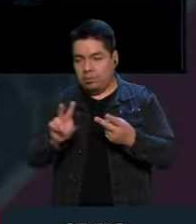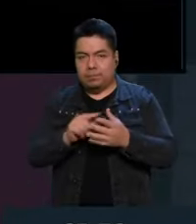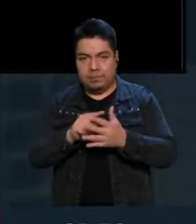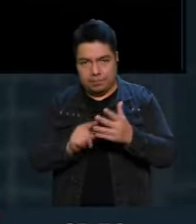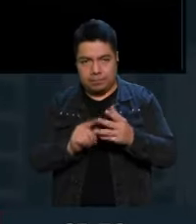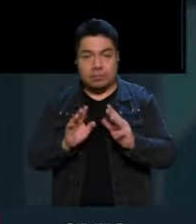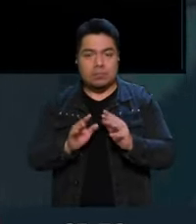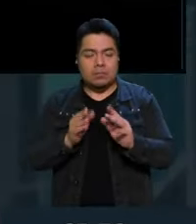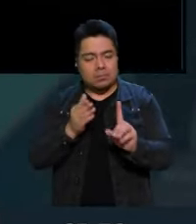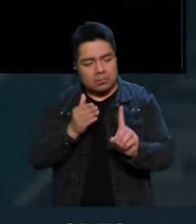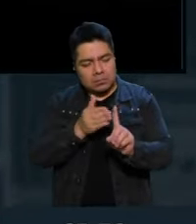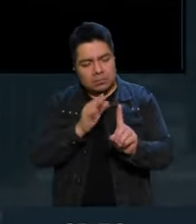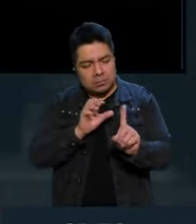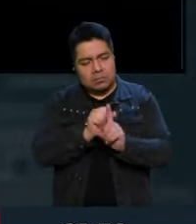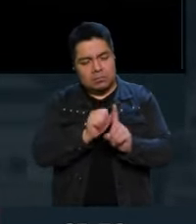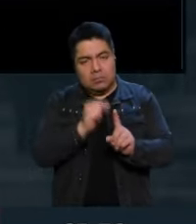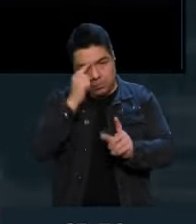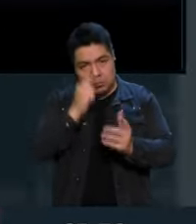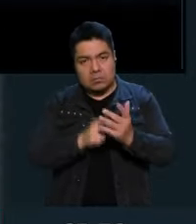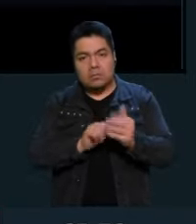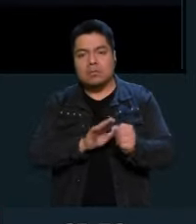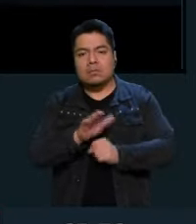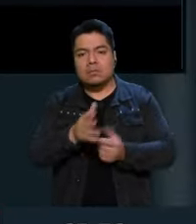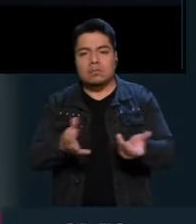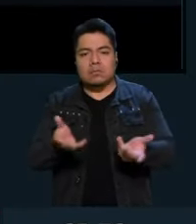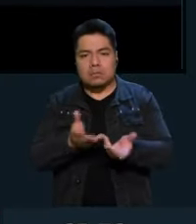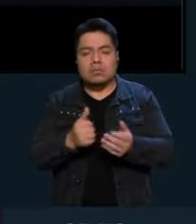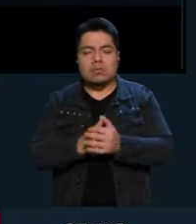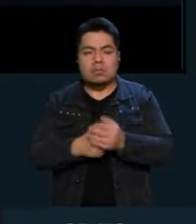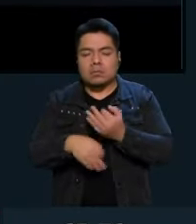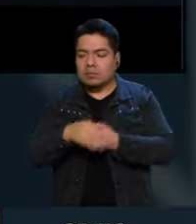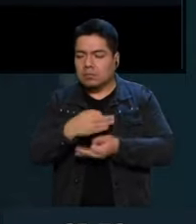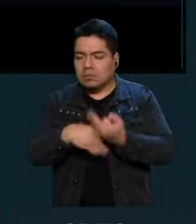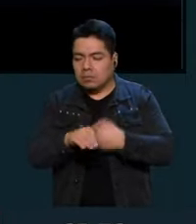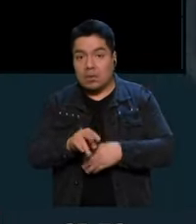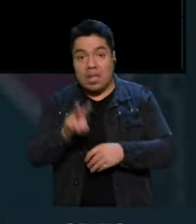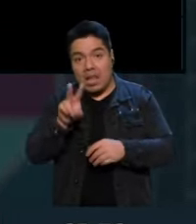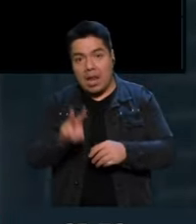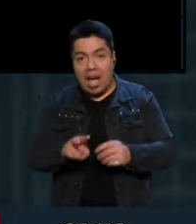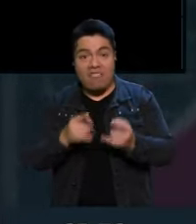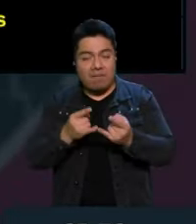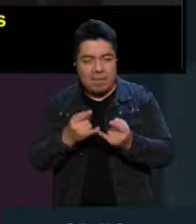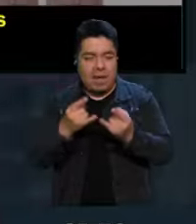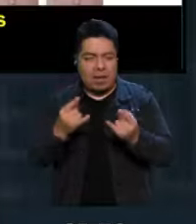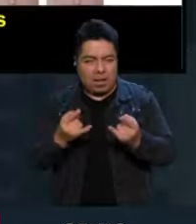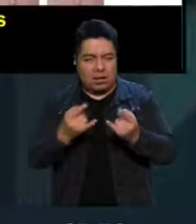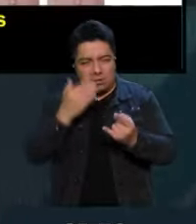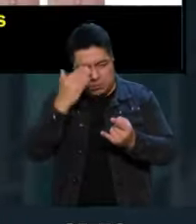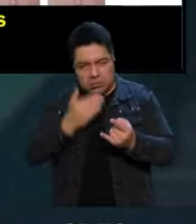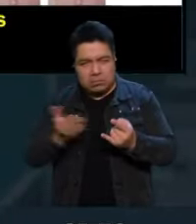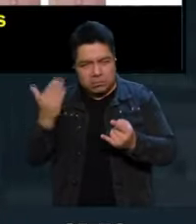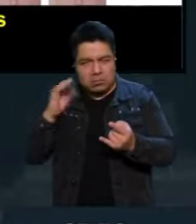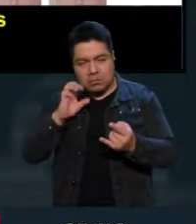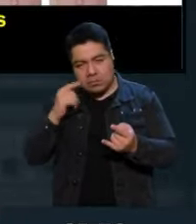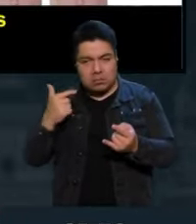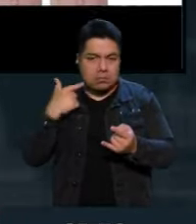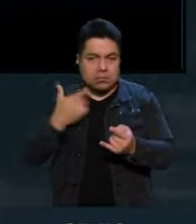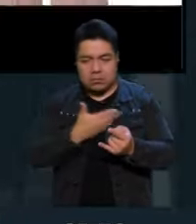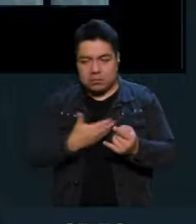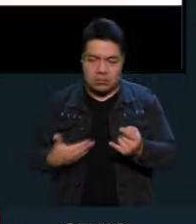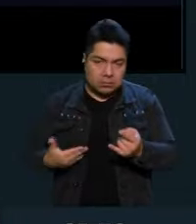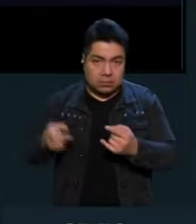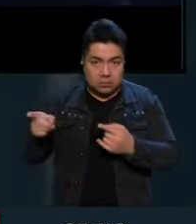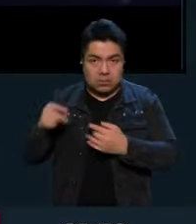su principal objetivo, yo creo, es de construir la verdad histórica que construyó el gobierno de